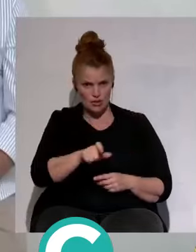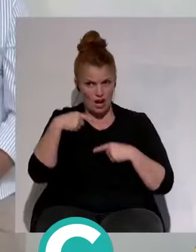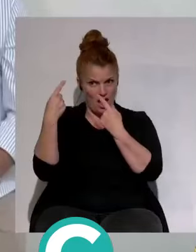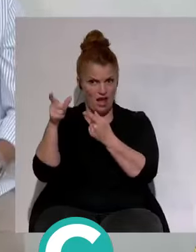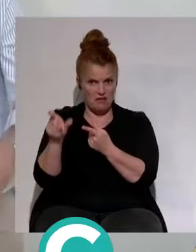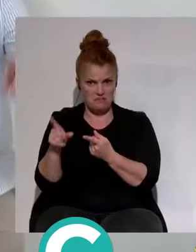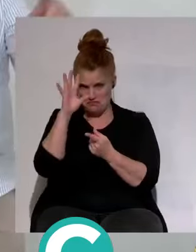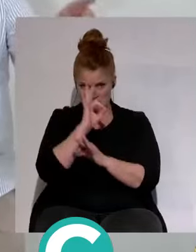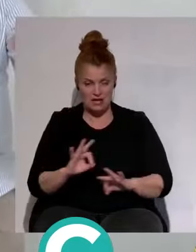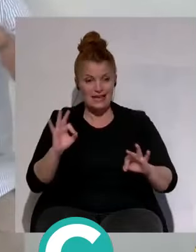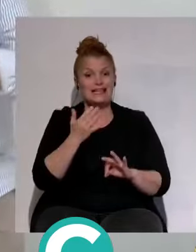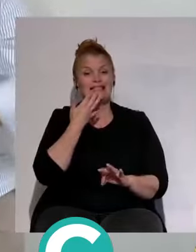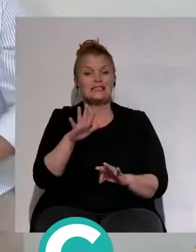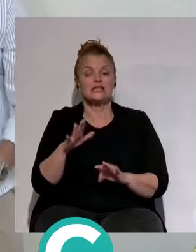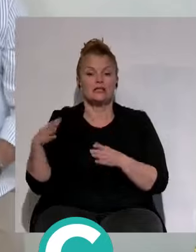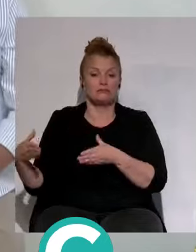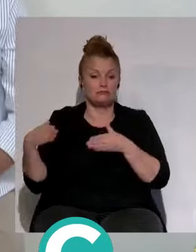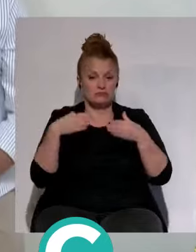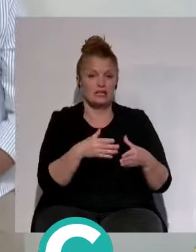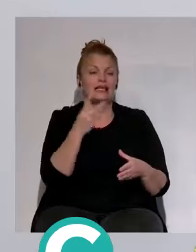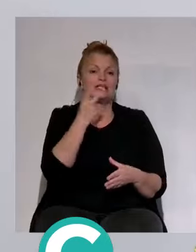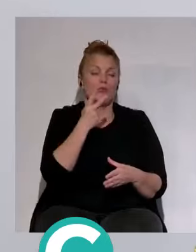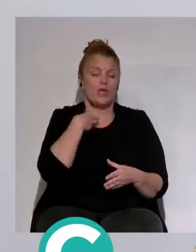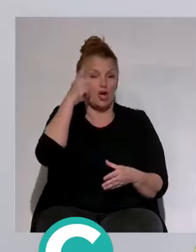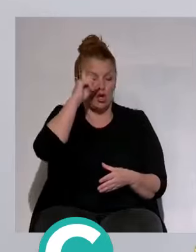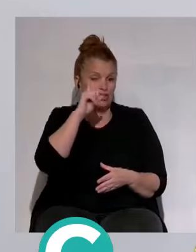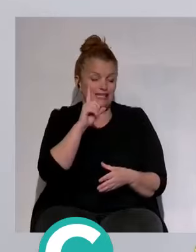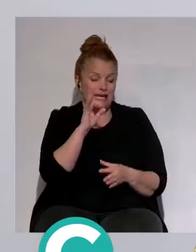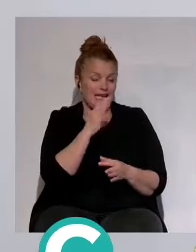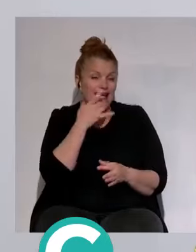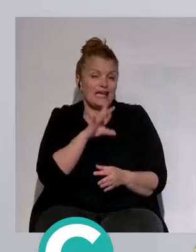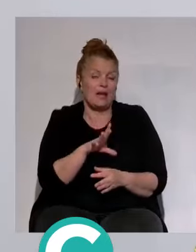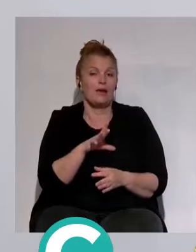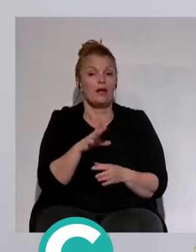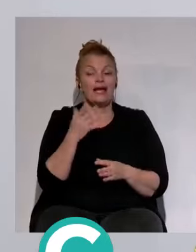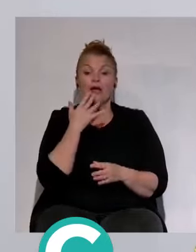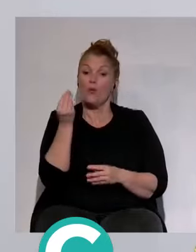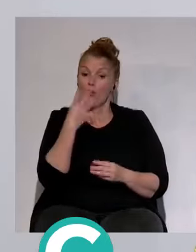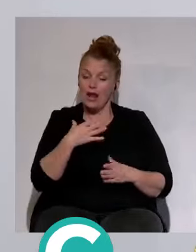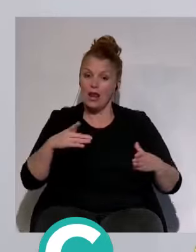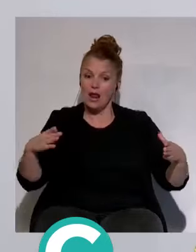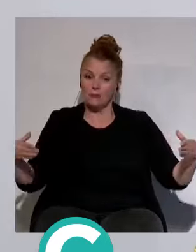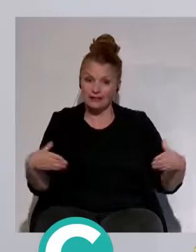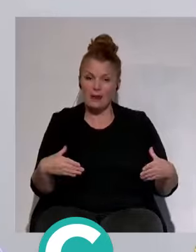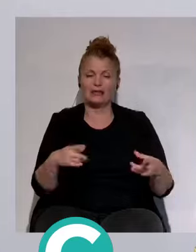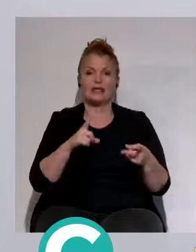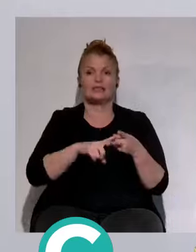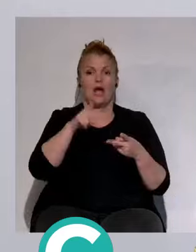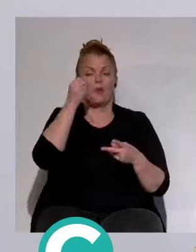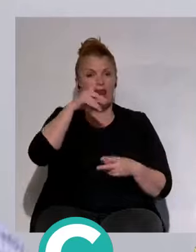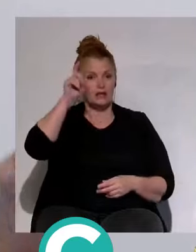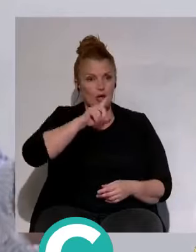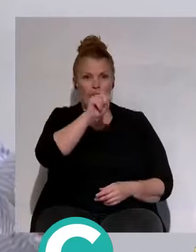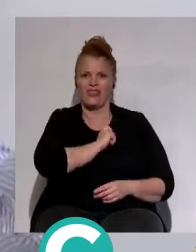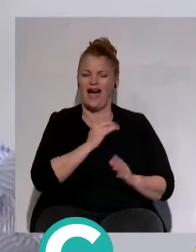buena plantilla, que yo de segunda no sé a quién puede traer porque no la he seguido, pero te traen una buena plantilla, buen entrenador que te ilusione